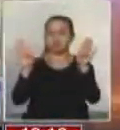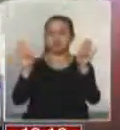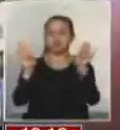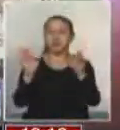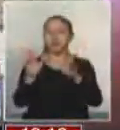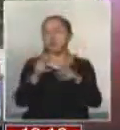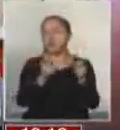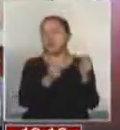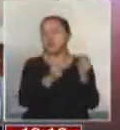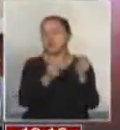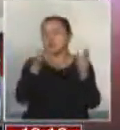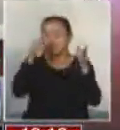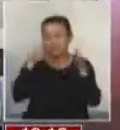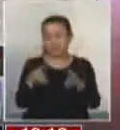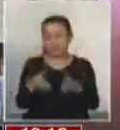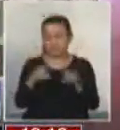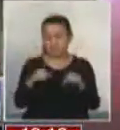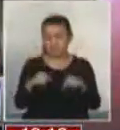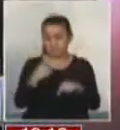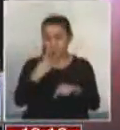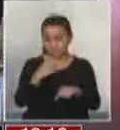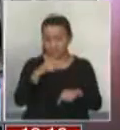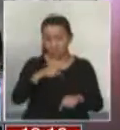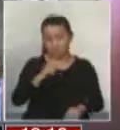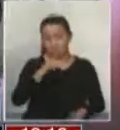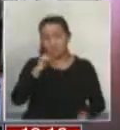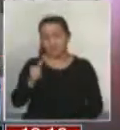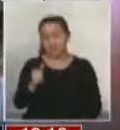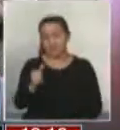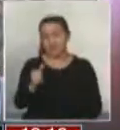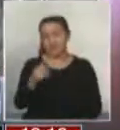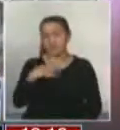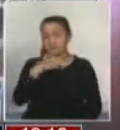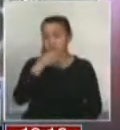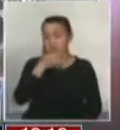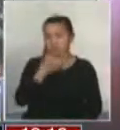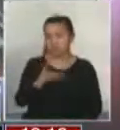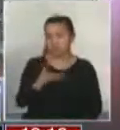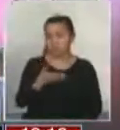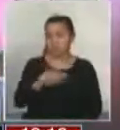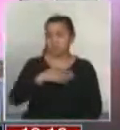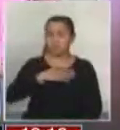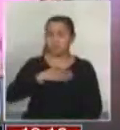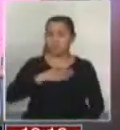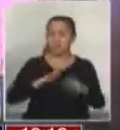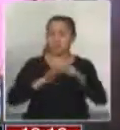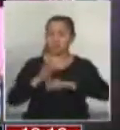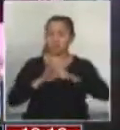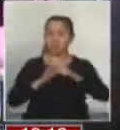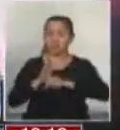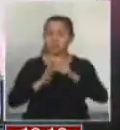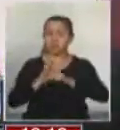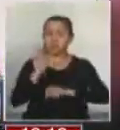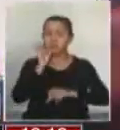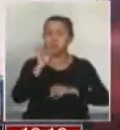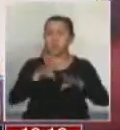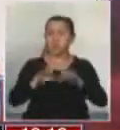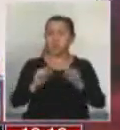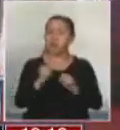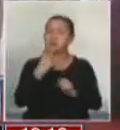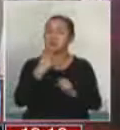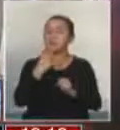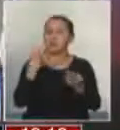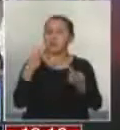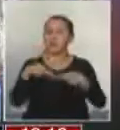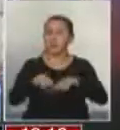o al parecer se va a centrar durante el día, lo vamos a ver hoy día y mañana, es en esto que le estoy planteando. Yo y el proyecto plantea que el acuerdo de vida en